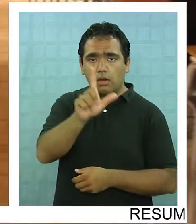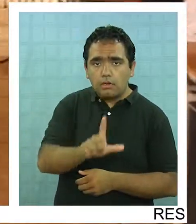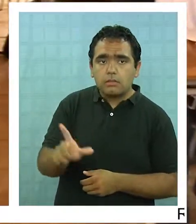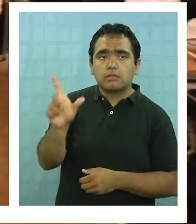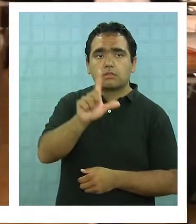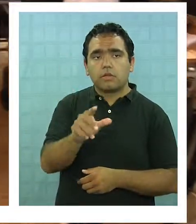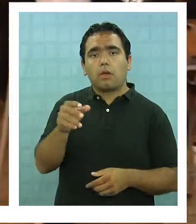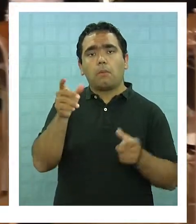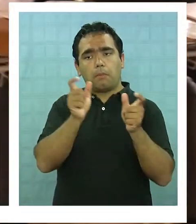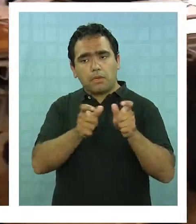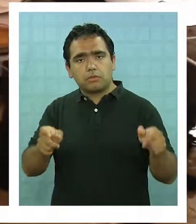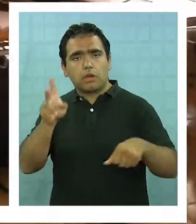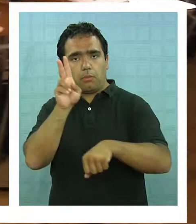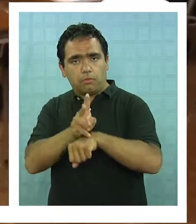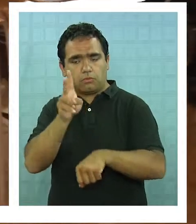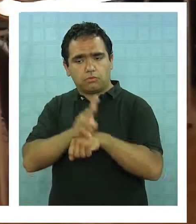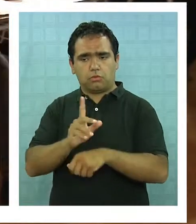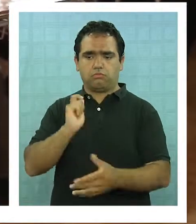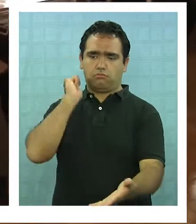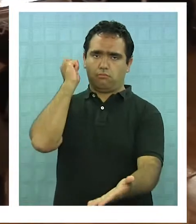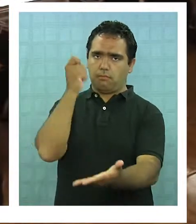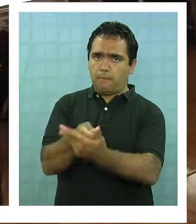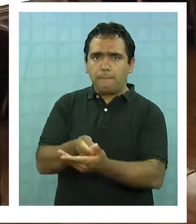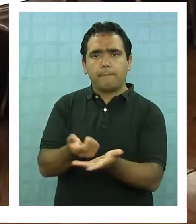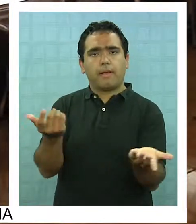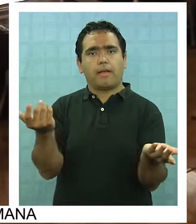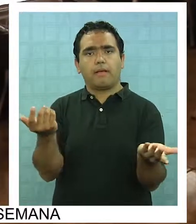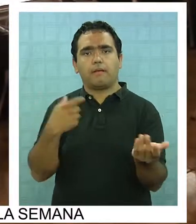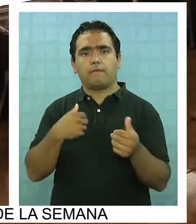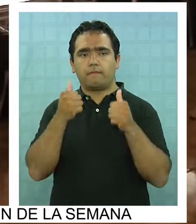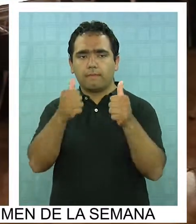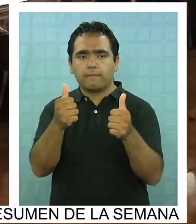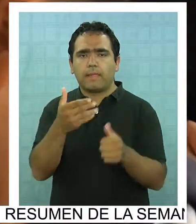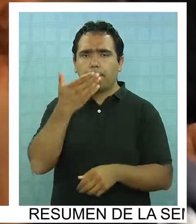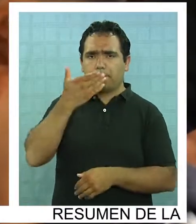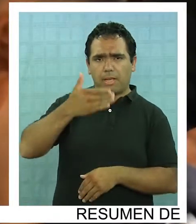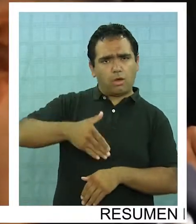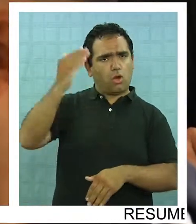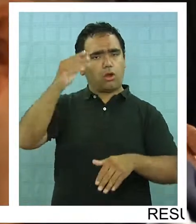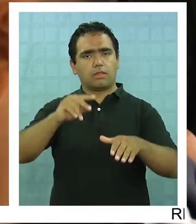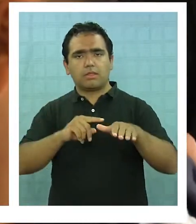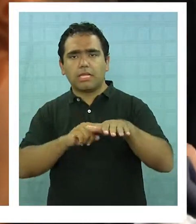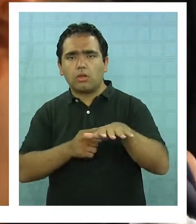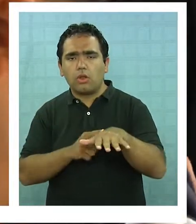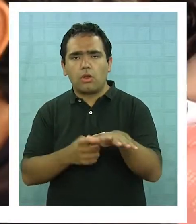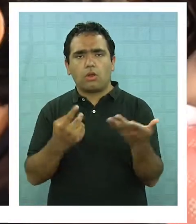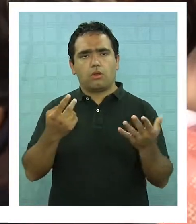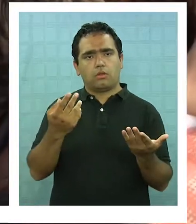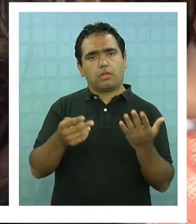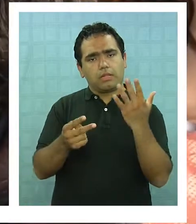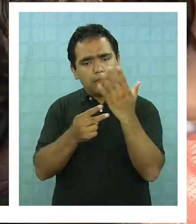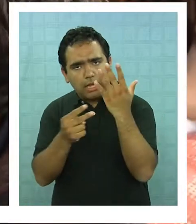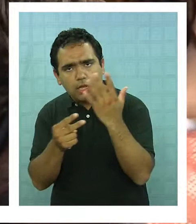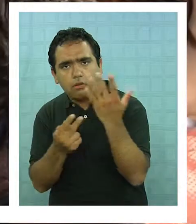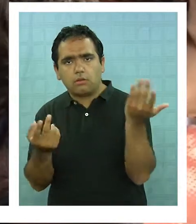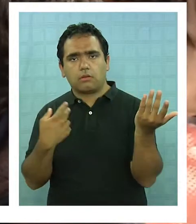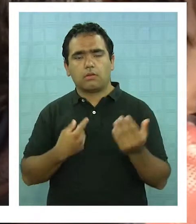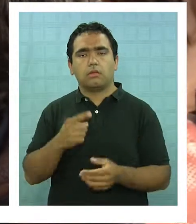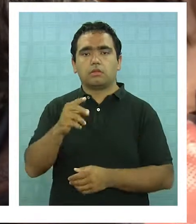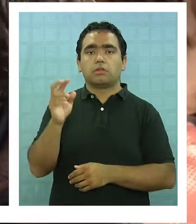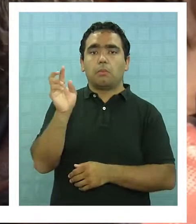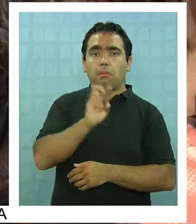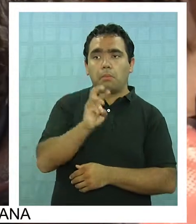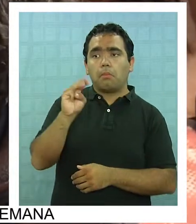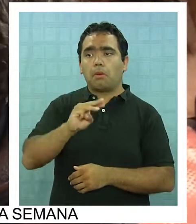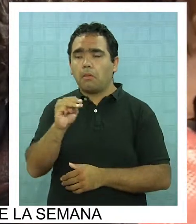un espacio donde los profesores sean los mejores pagados, donde puedan preparar las clases, donde esté la mejor tecnología, la mejor infraestructura, para que un papá que paga